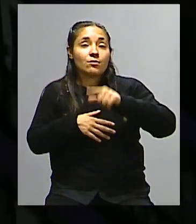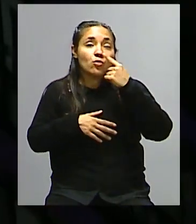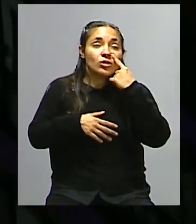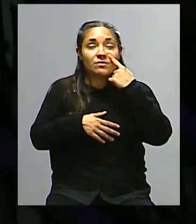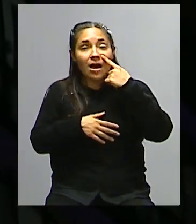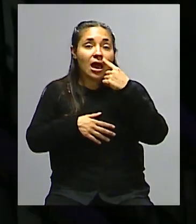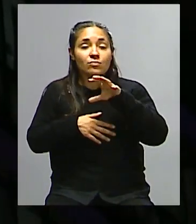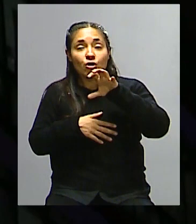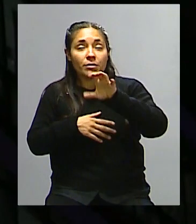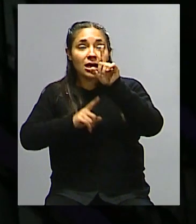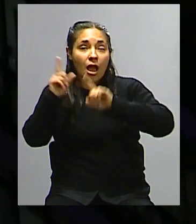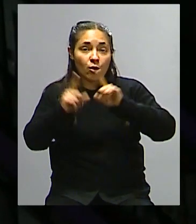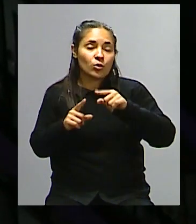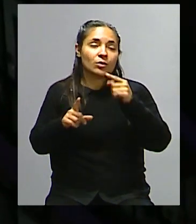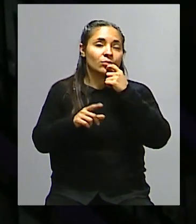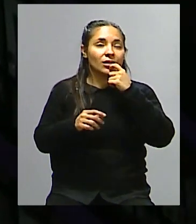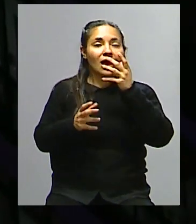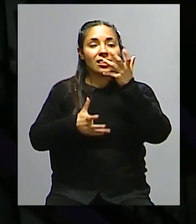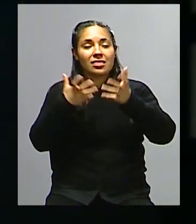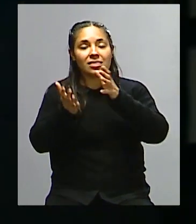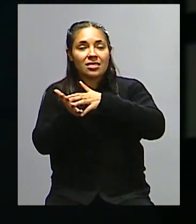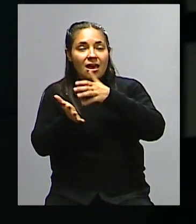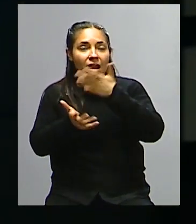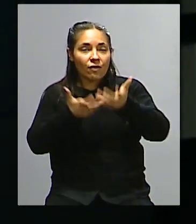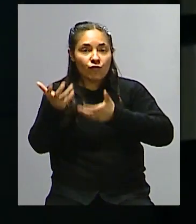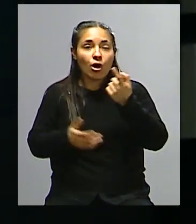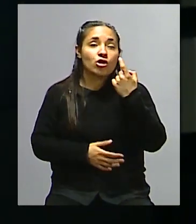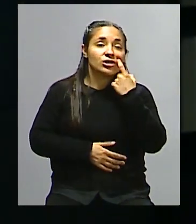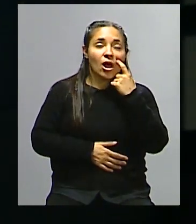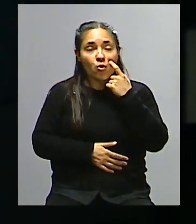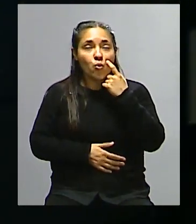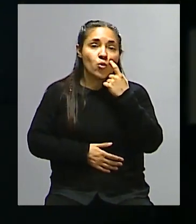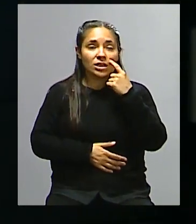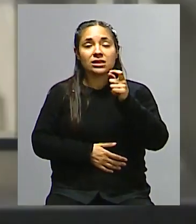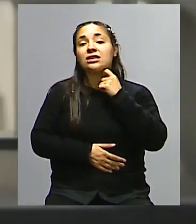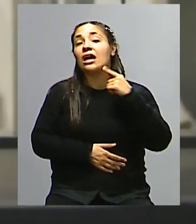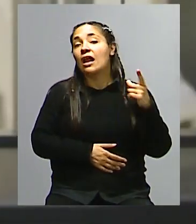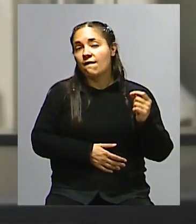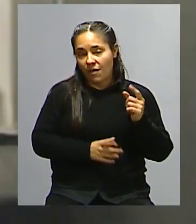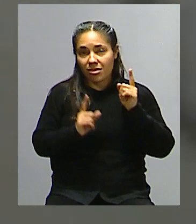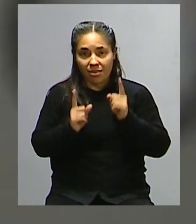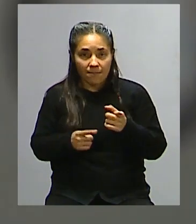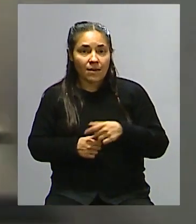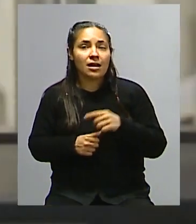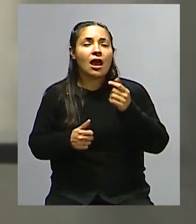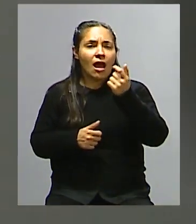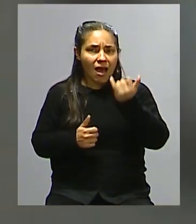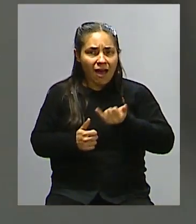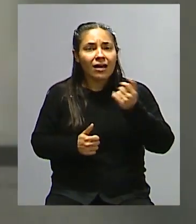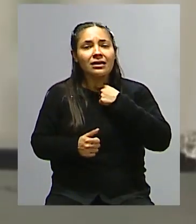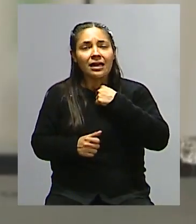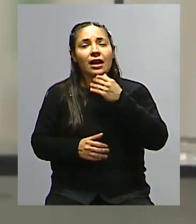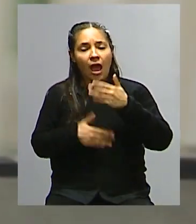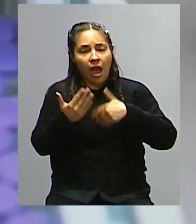se o tierra del fuego, como tiene San Luis, hay muchas provincias, la nuestra en San Rafael, bueno, hay muchas intenciones de avance